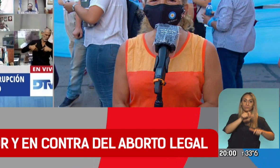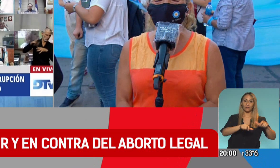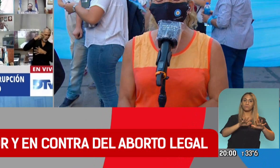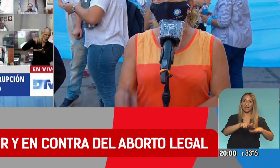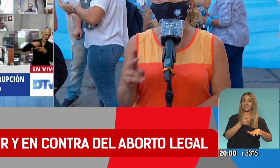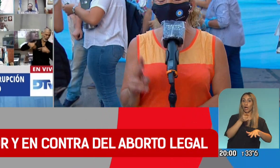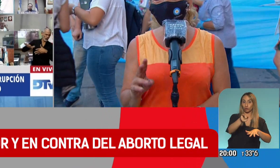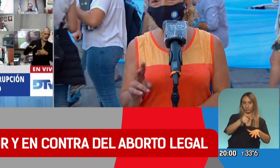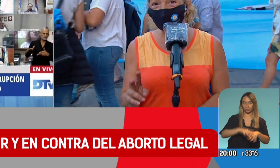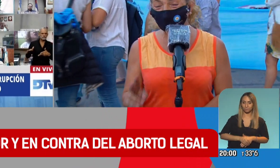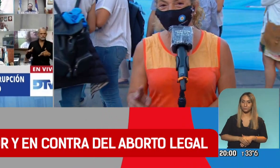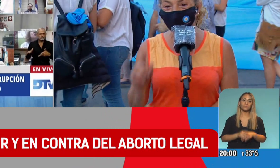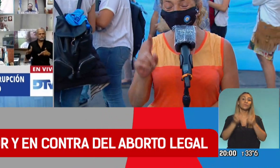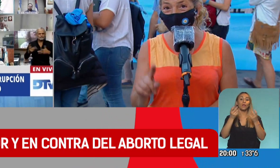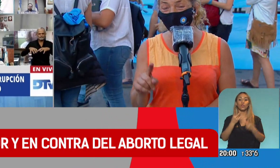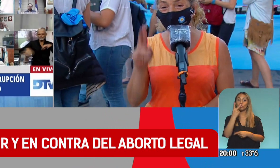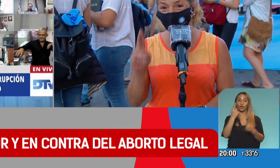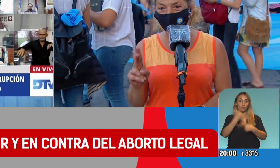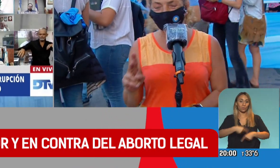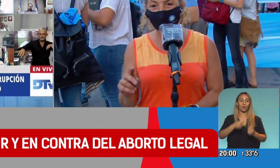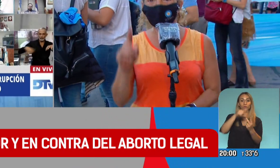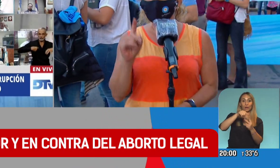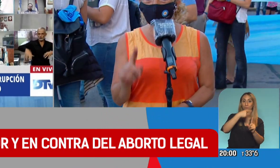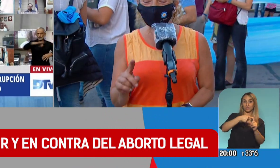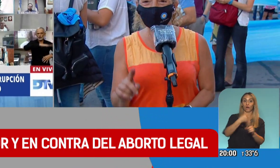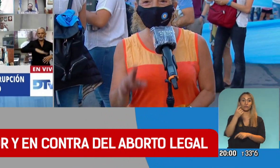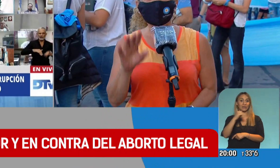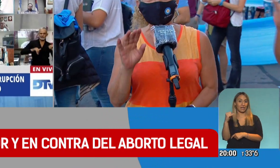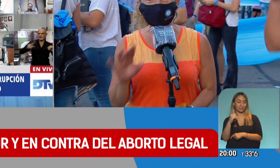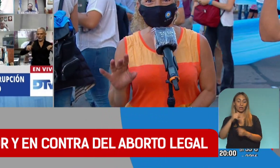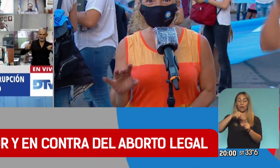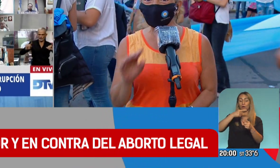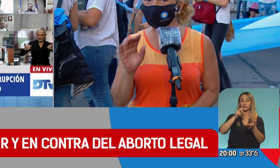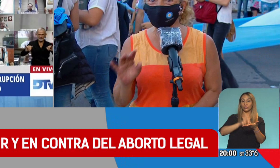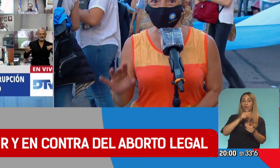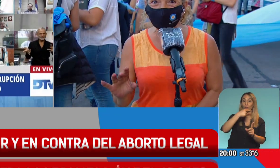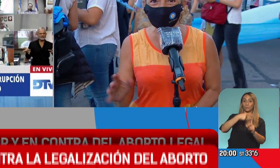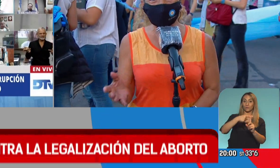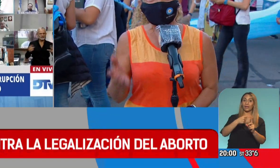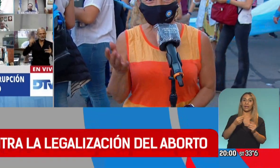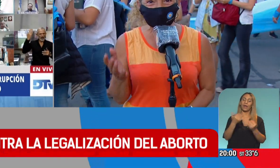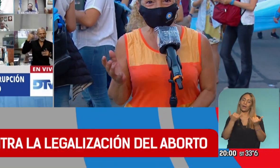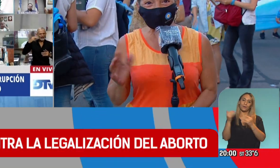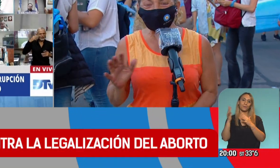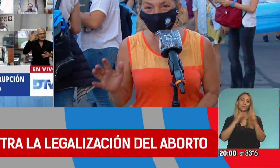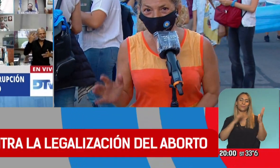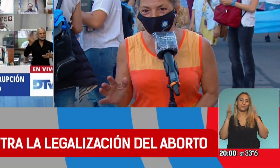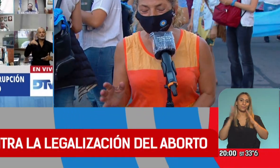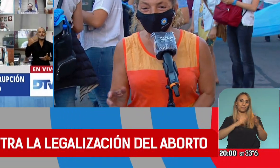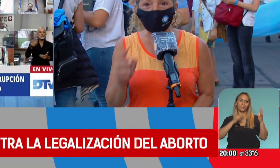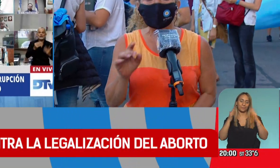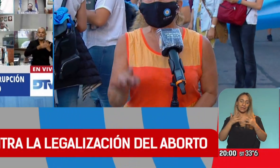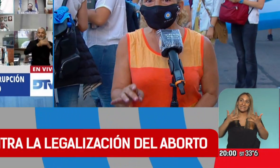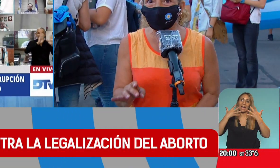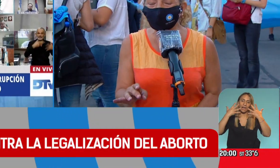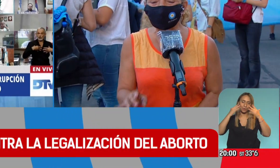¿Cómo estás? Tenemos dos noticias, una buena y una mala. Una buena es que está soplando una brisa que se está llevando un poco